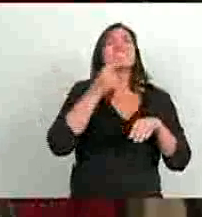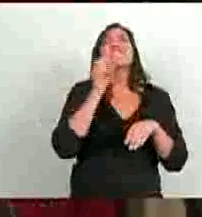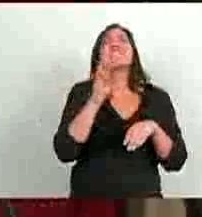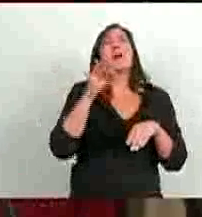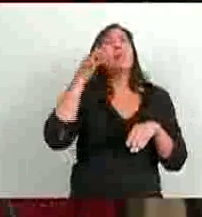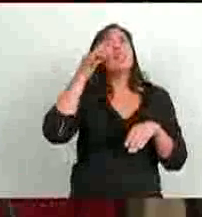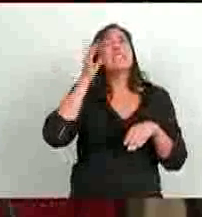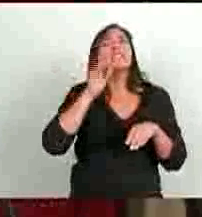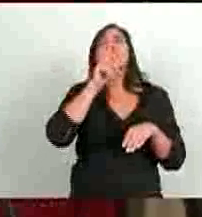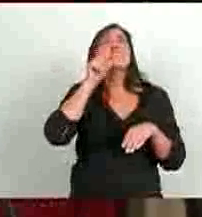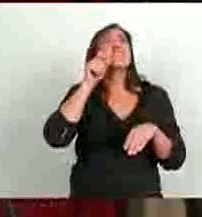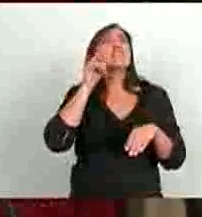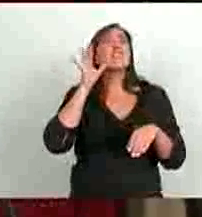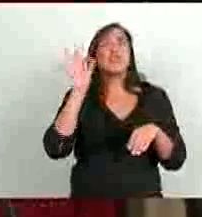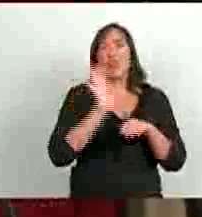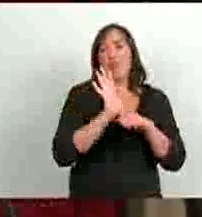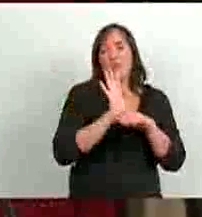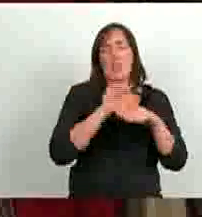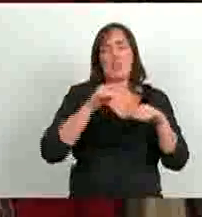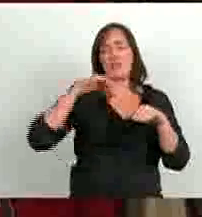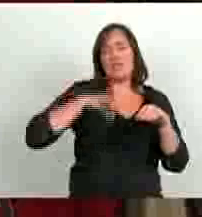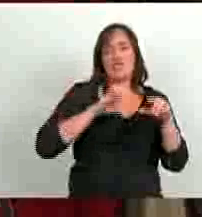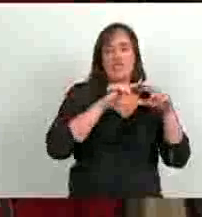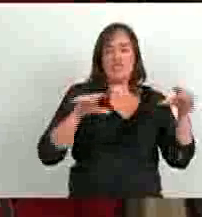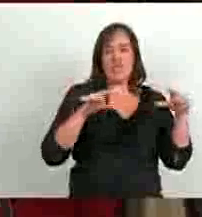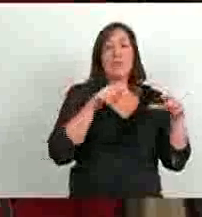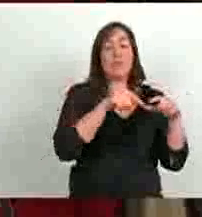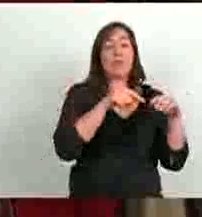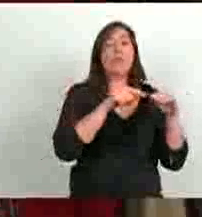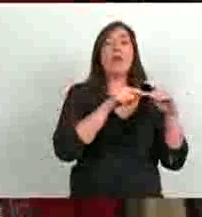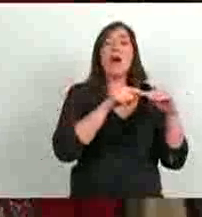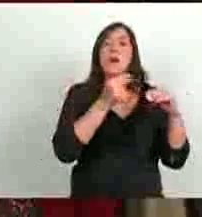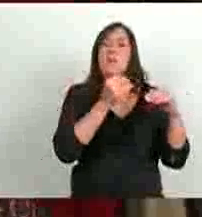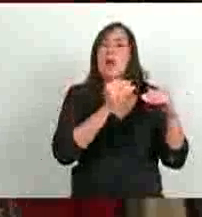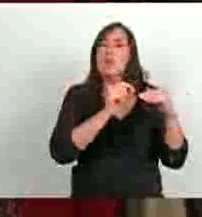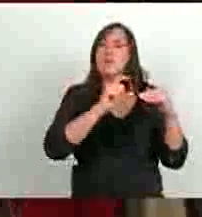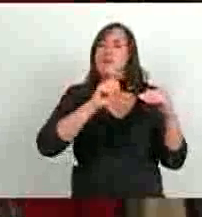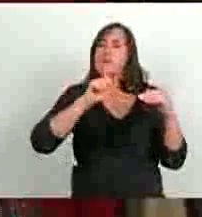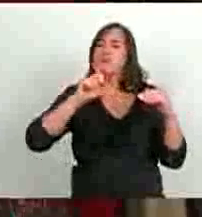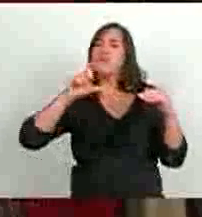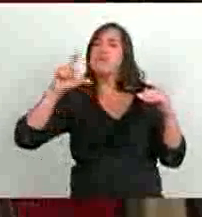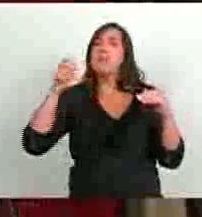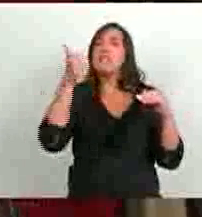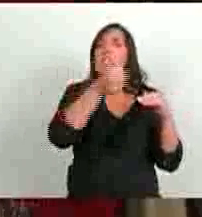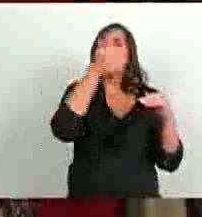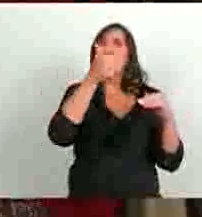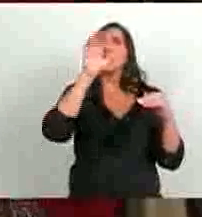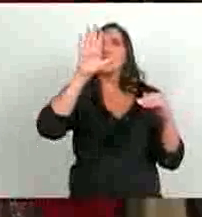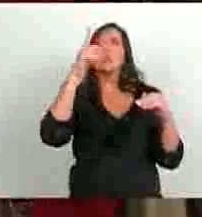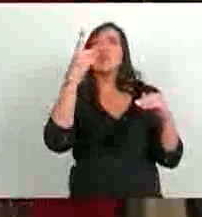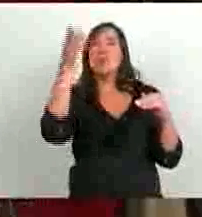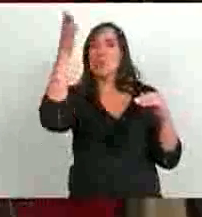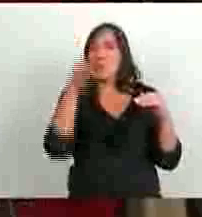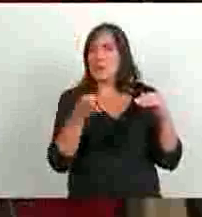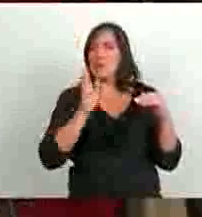testigo, testigo, ha tenido una evolución del 651%. Yo